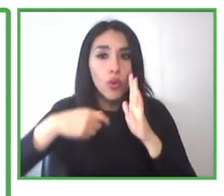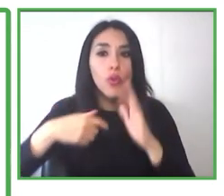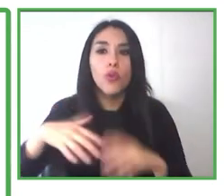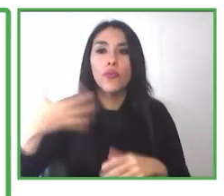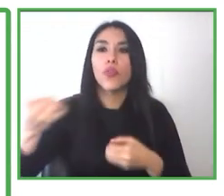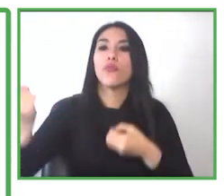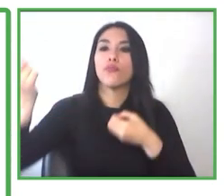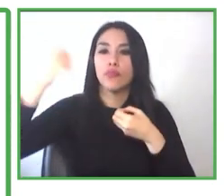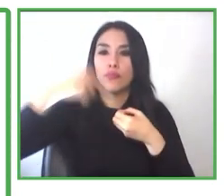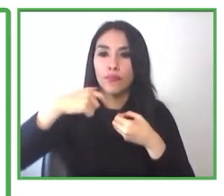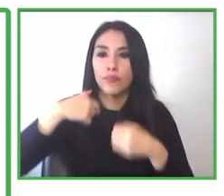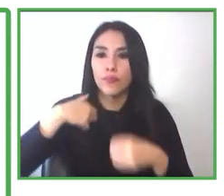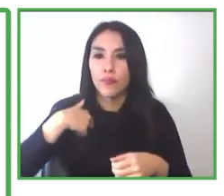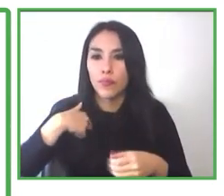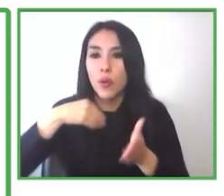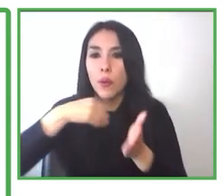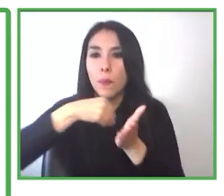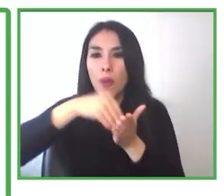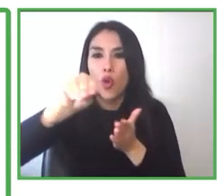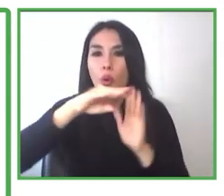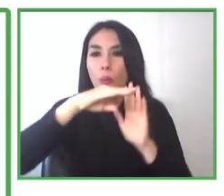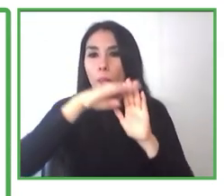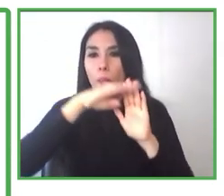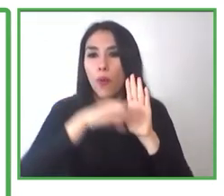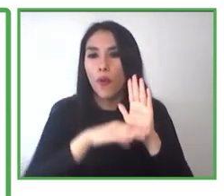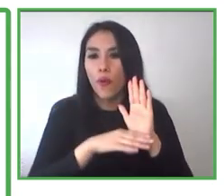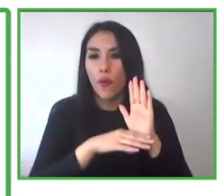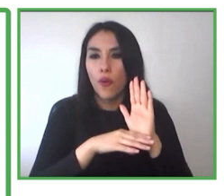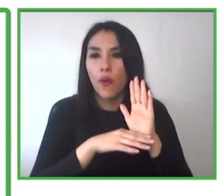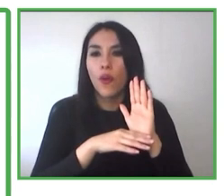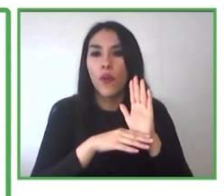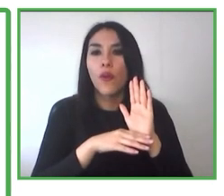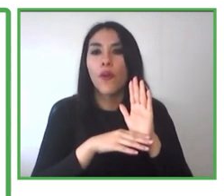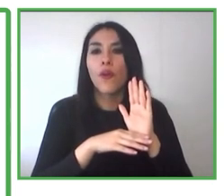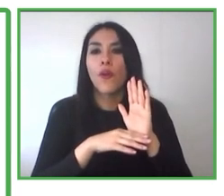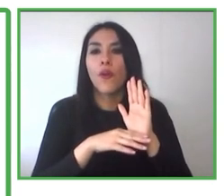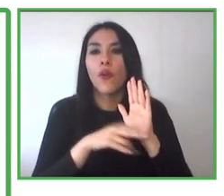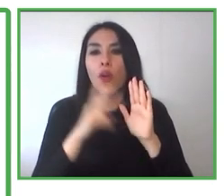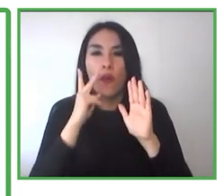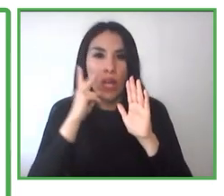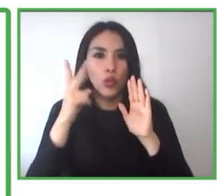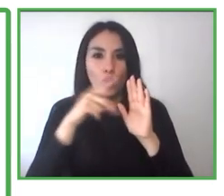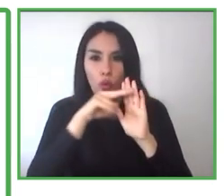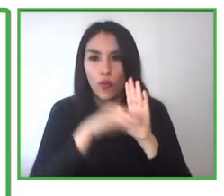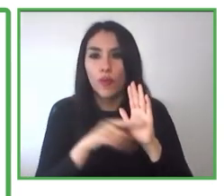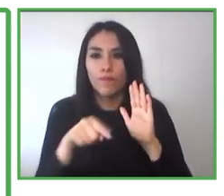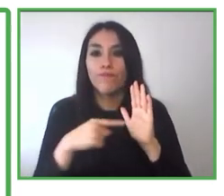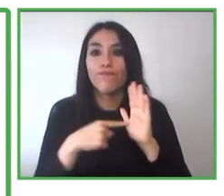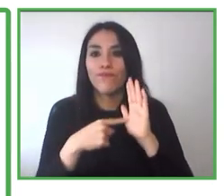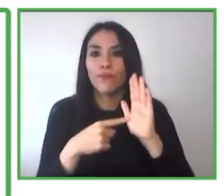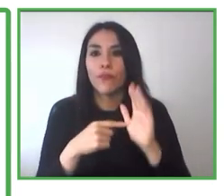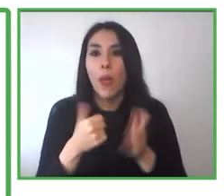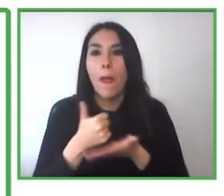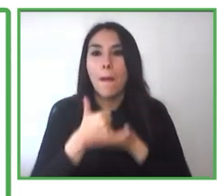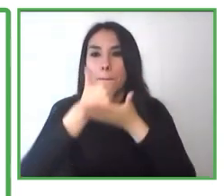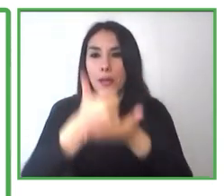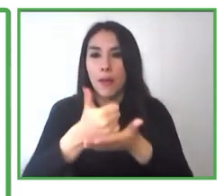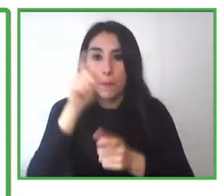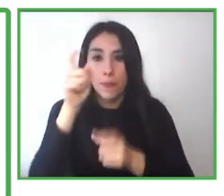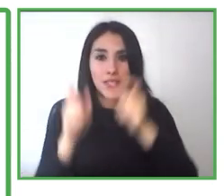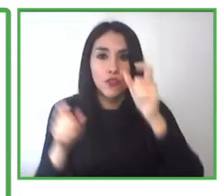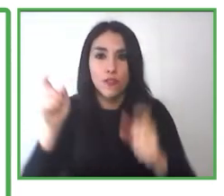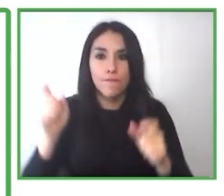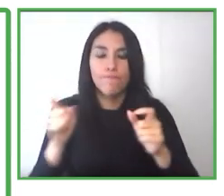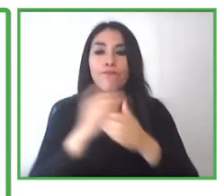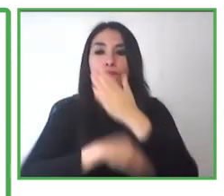a través de ese programa nosotros podemos realizar la atención en línea de personas con discapacidad ahorita.